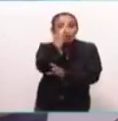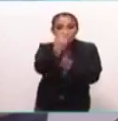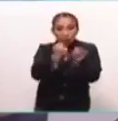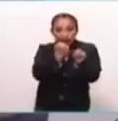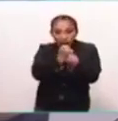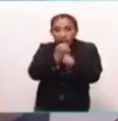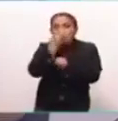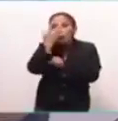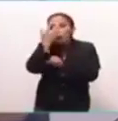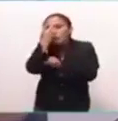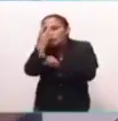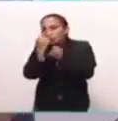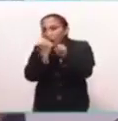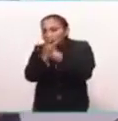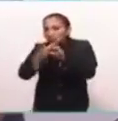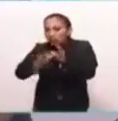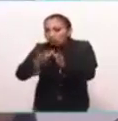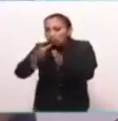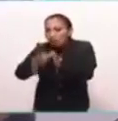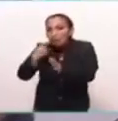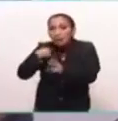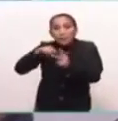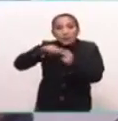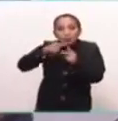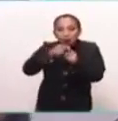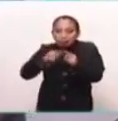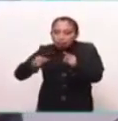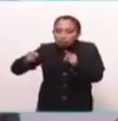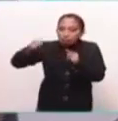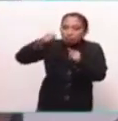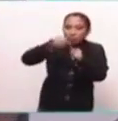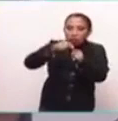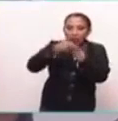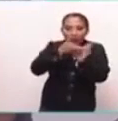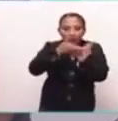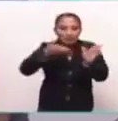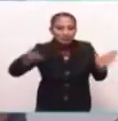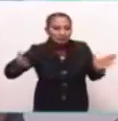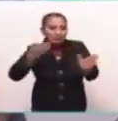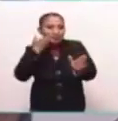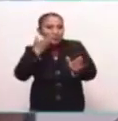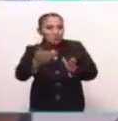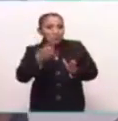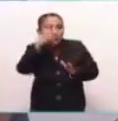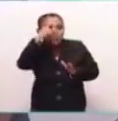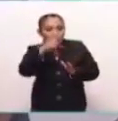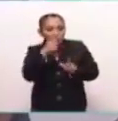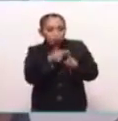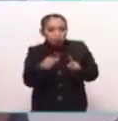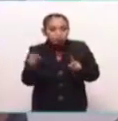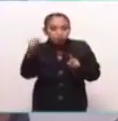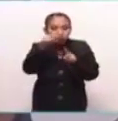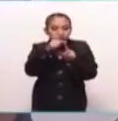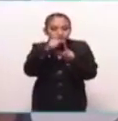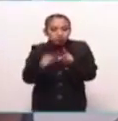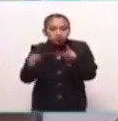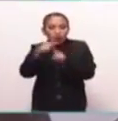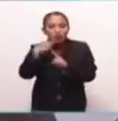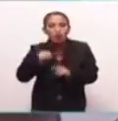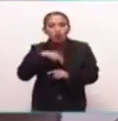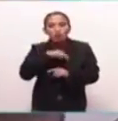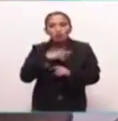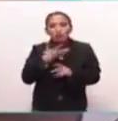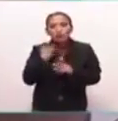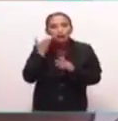años y era el inicio de un nuevo ciclo. El tiempo en el México prehispánico es cíclico. Nosotros, Ana,